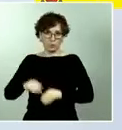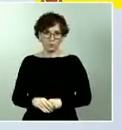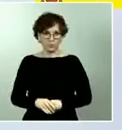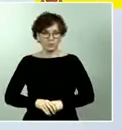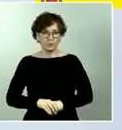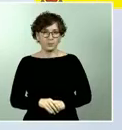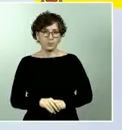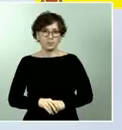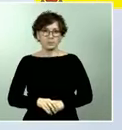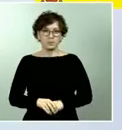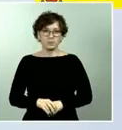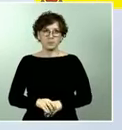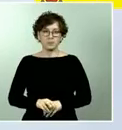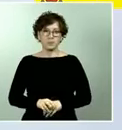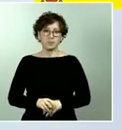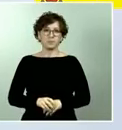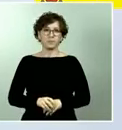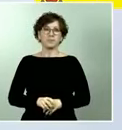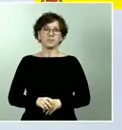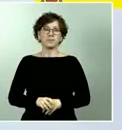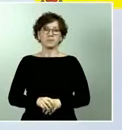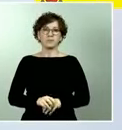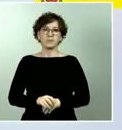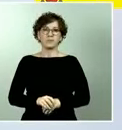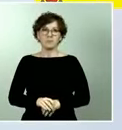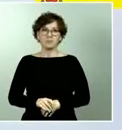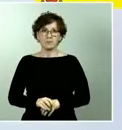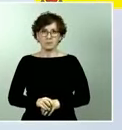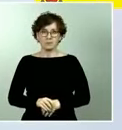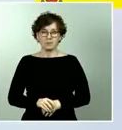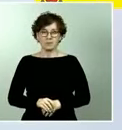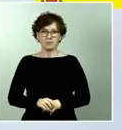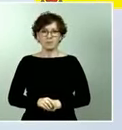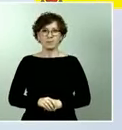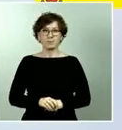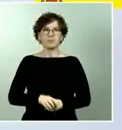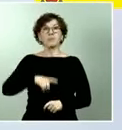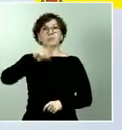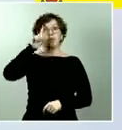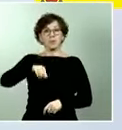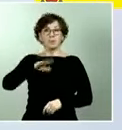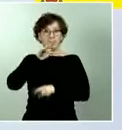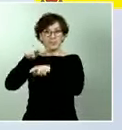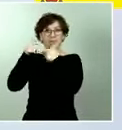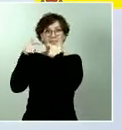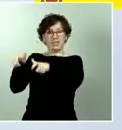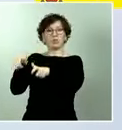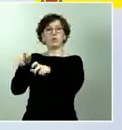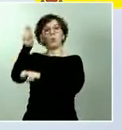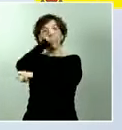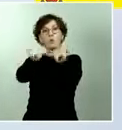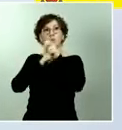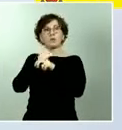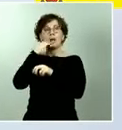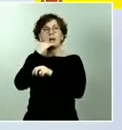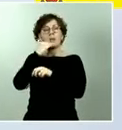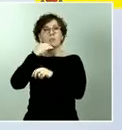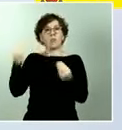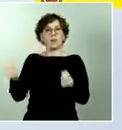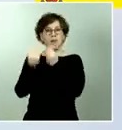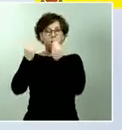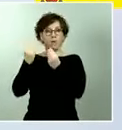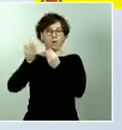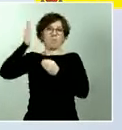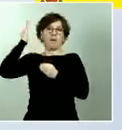Adicionalmente, y con el fin de aliviar el impacto económico en el sector, AENA va a poner en marcha una serie de descuentos en materia